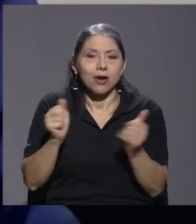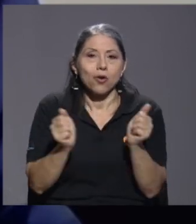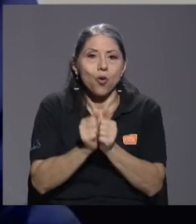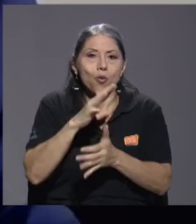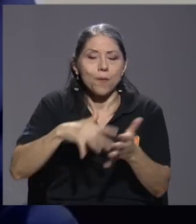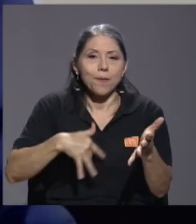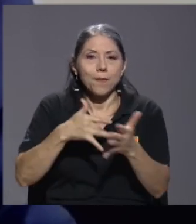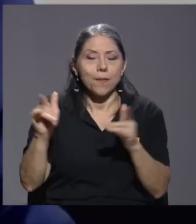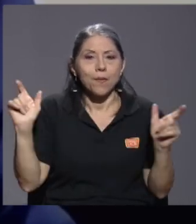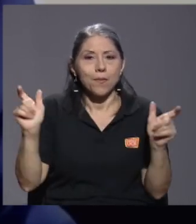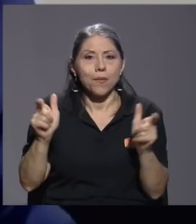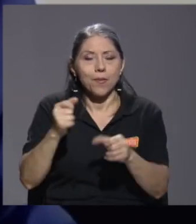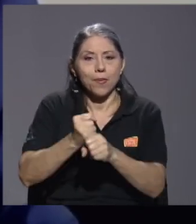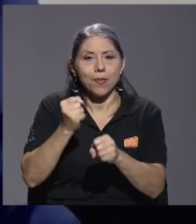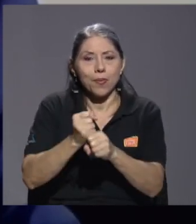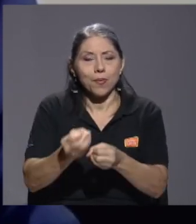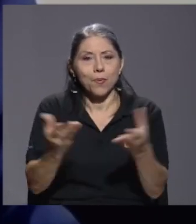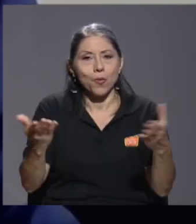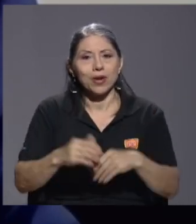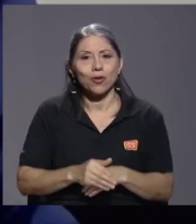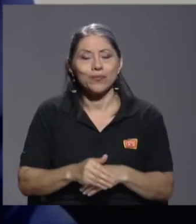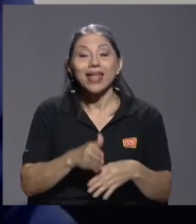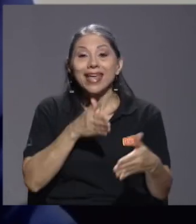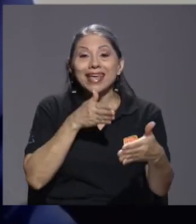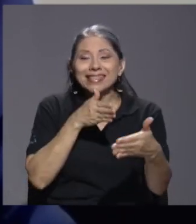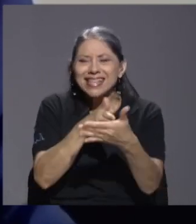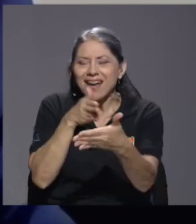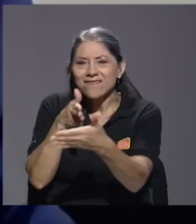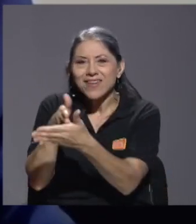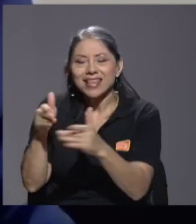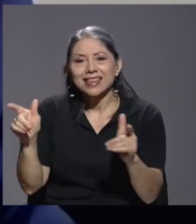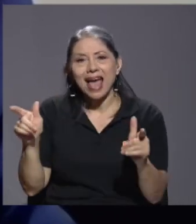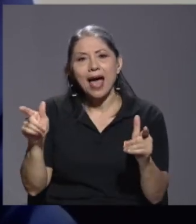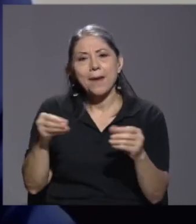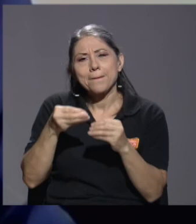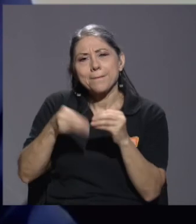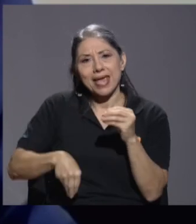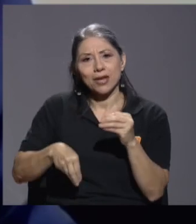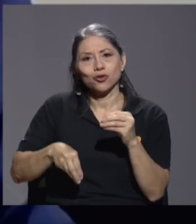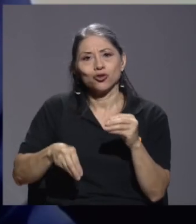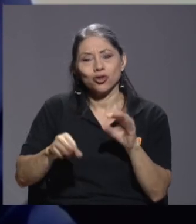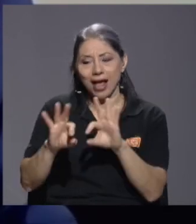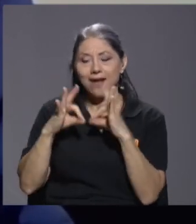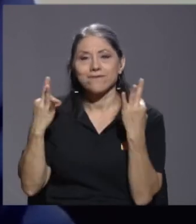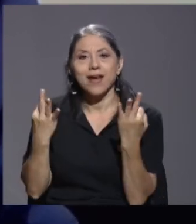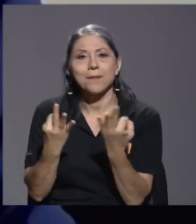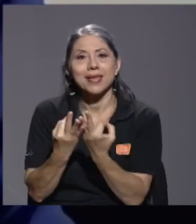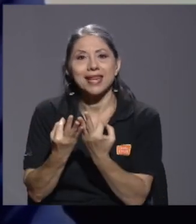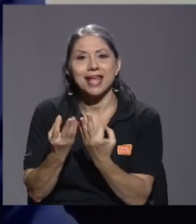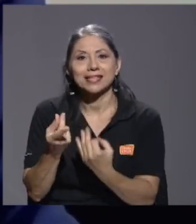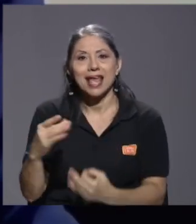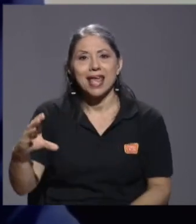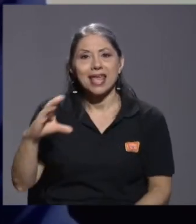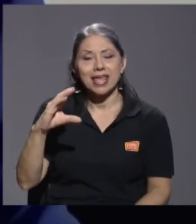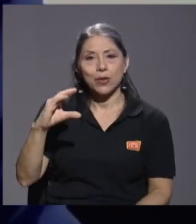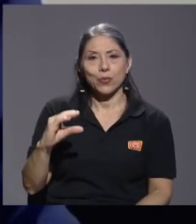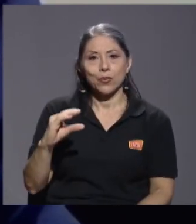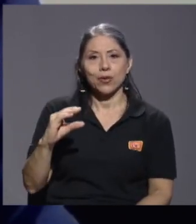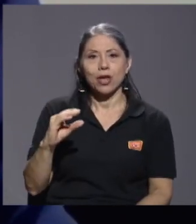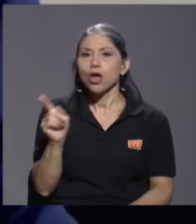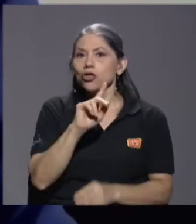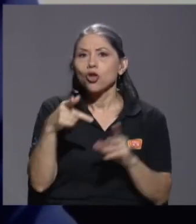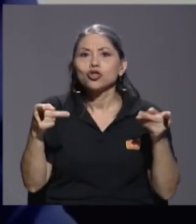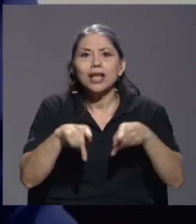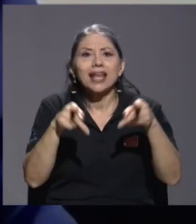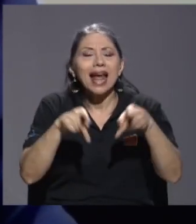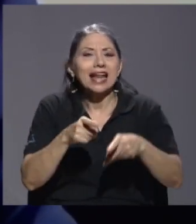y se afecta menos a los sectores de menores de menores ingresos no se generan las dificultades que surgen del